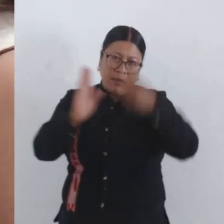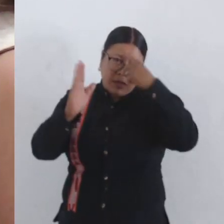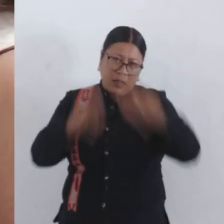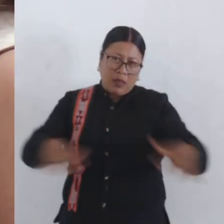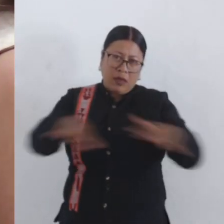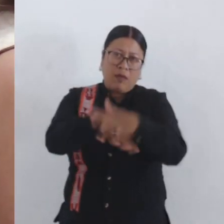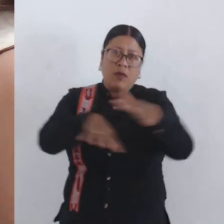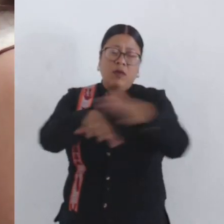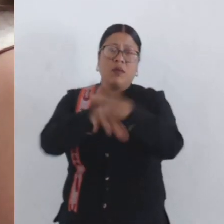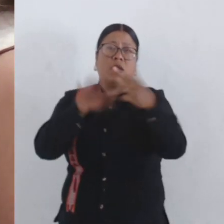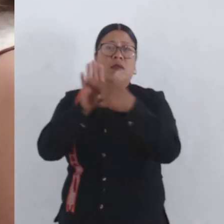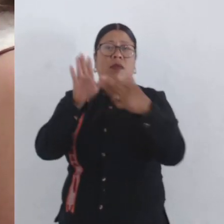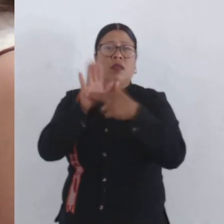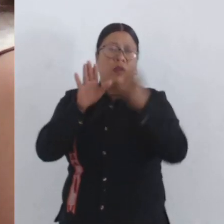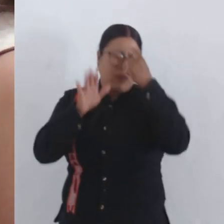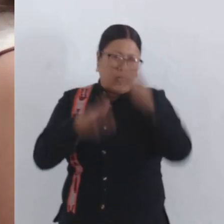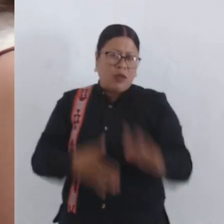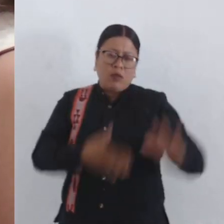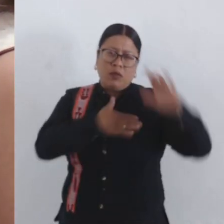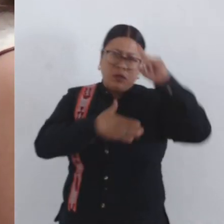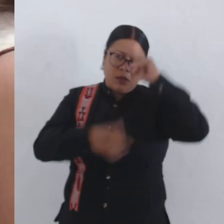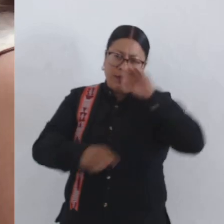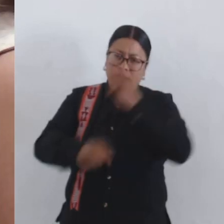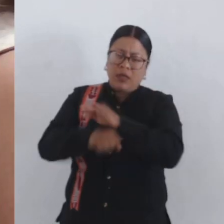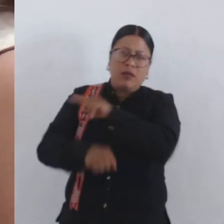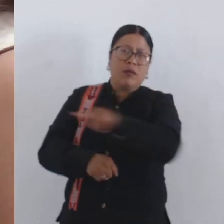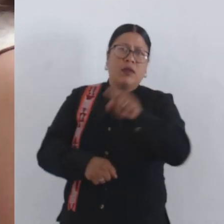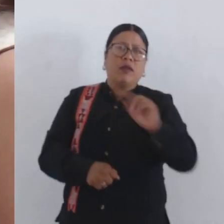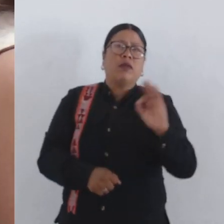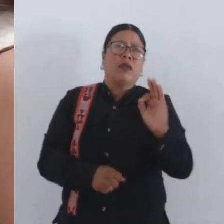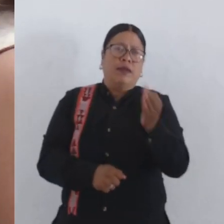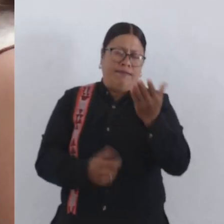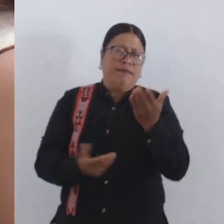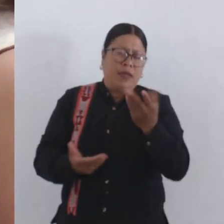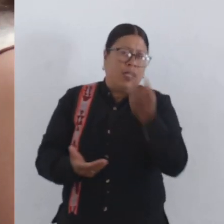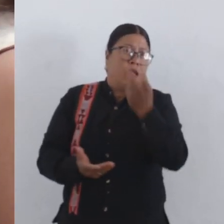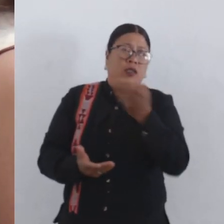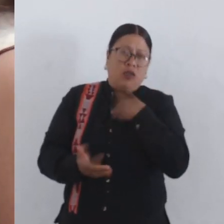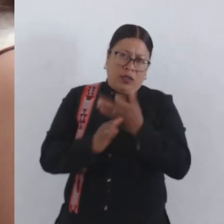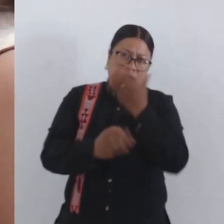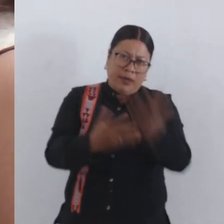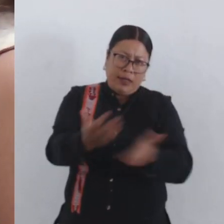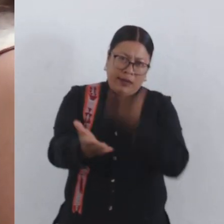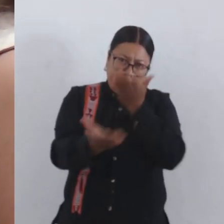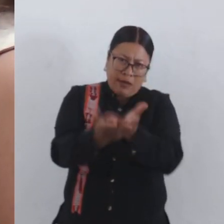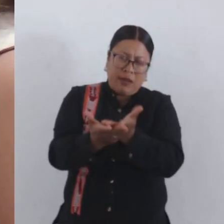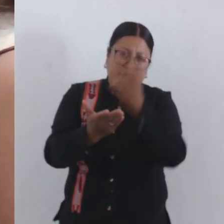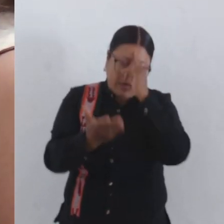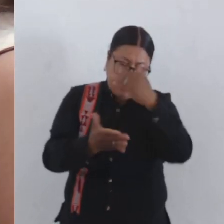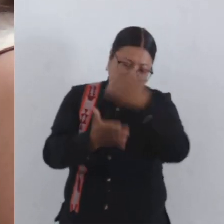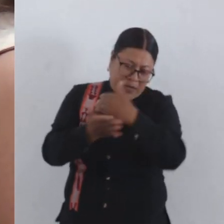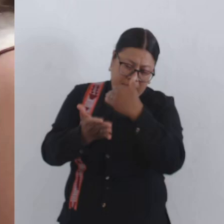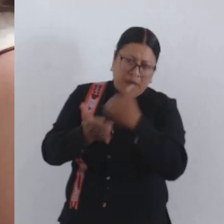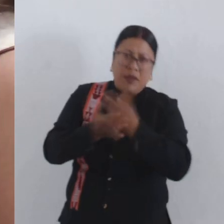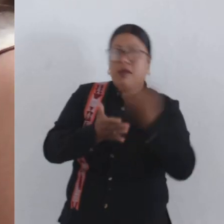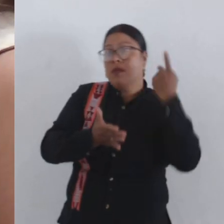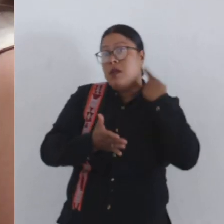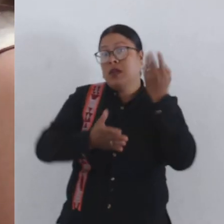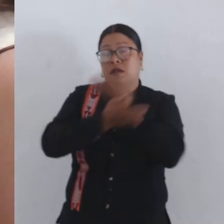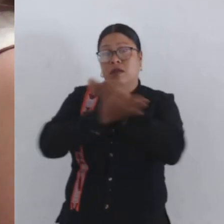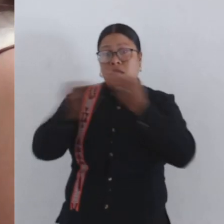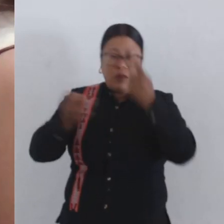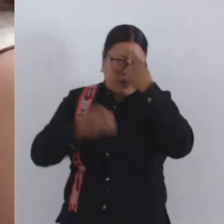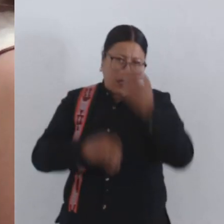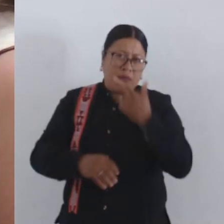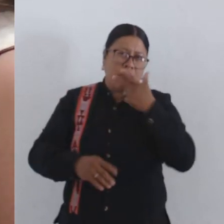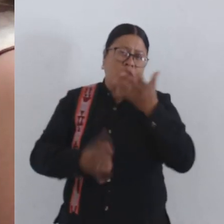refleja nuestro compromiso con su bienestar general. Por ello, propongo también alinear nuestras políticas públicas con las